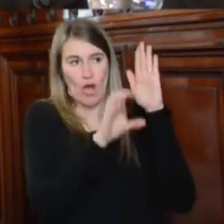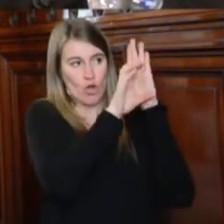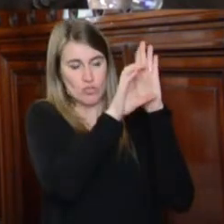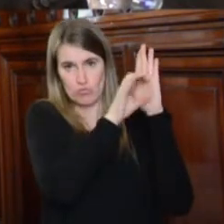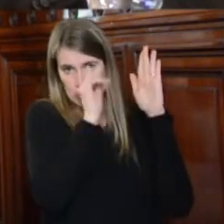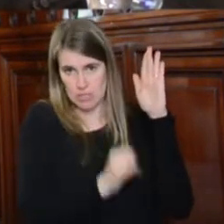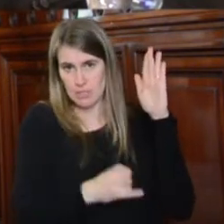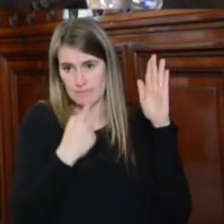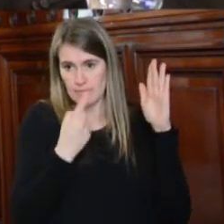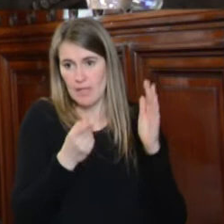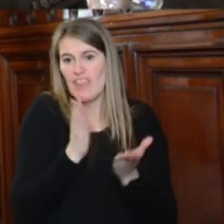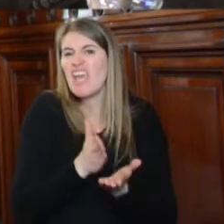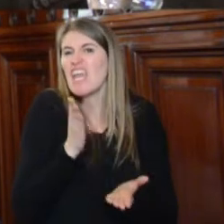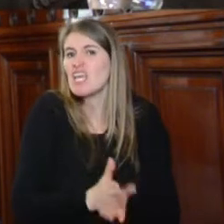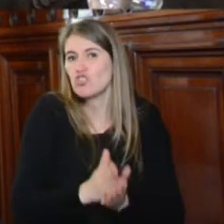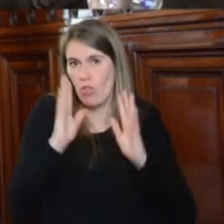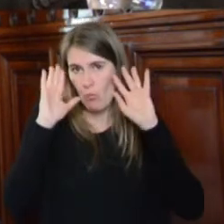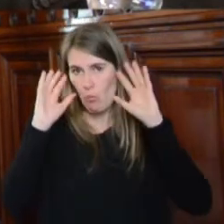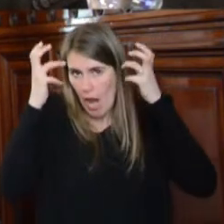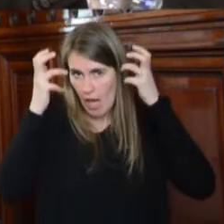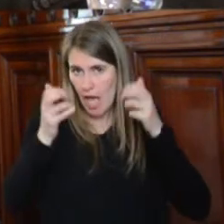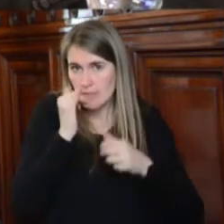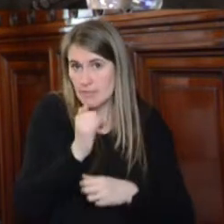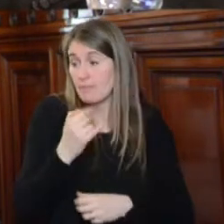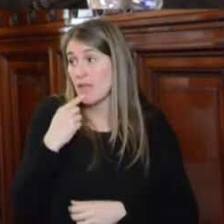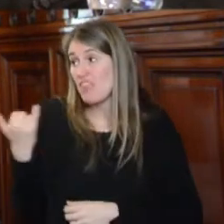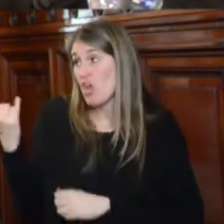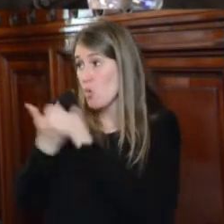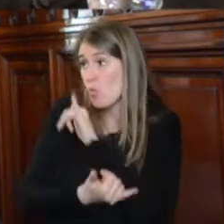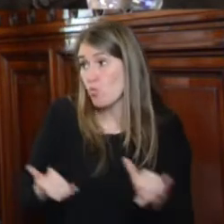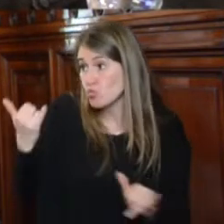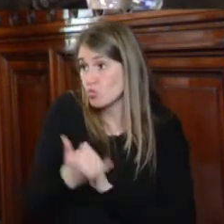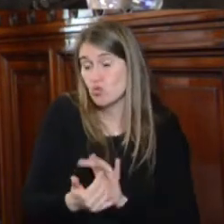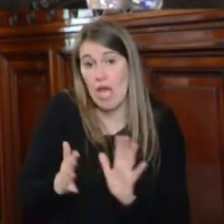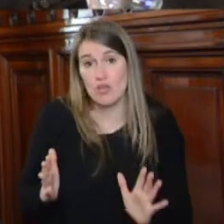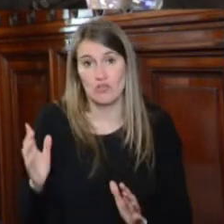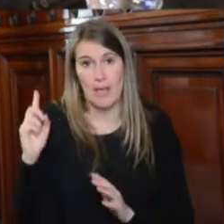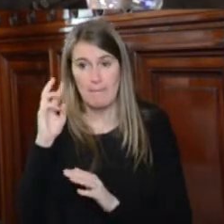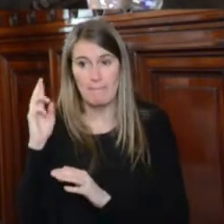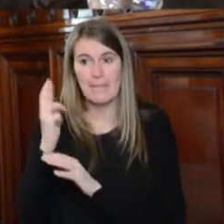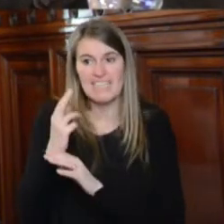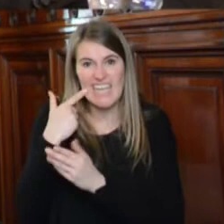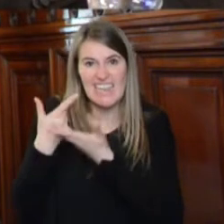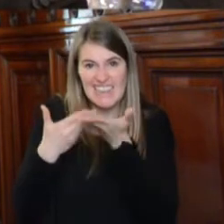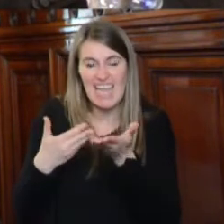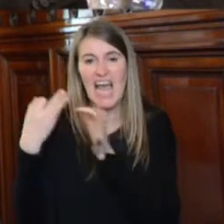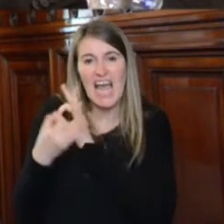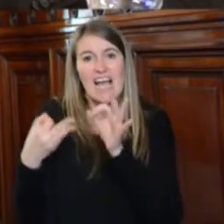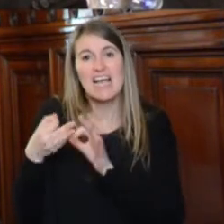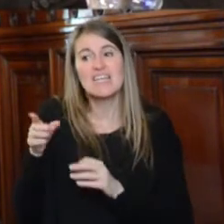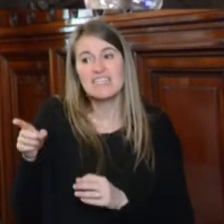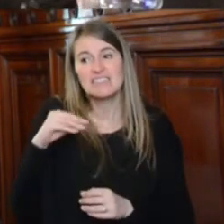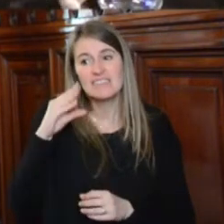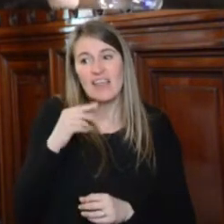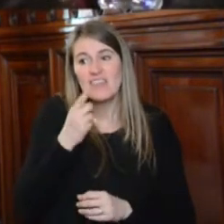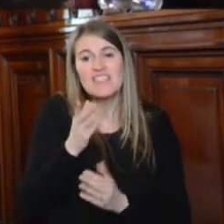los denunciantes o los querellantes o los presentantes hoy, es un